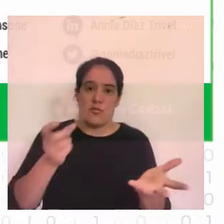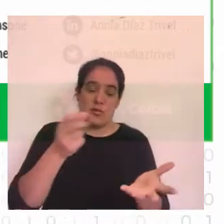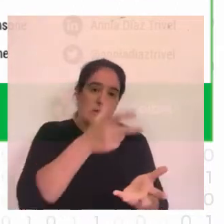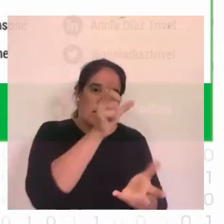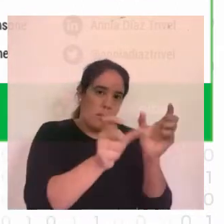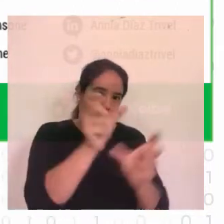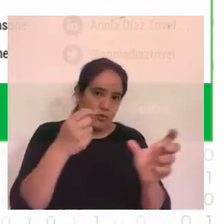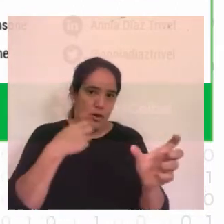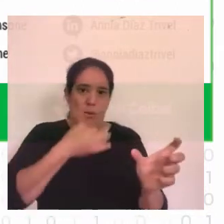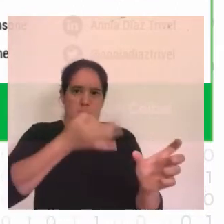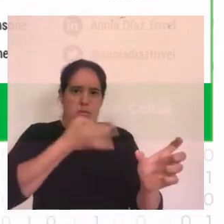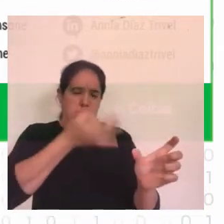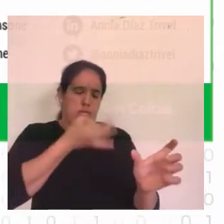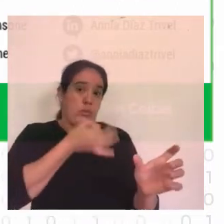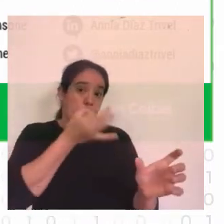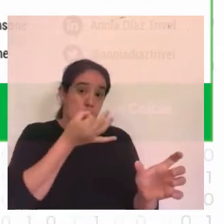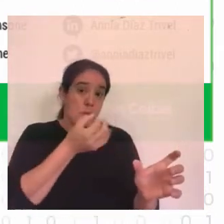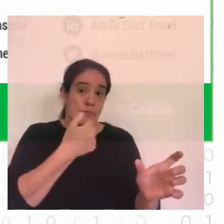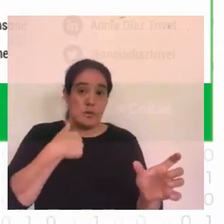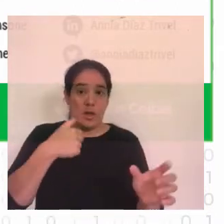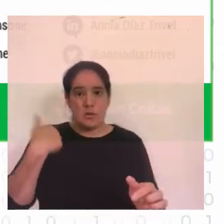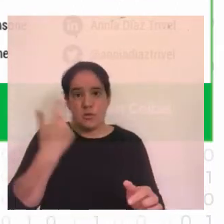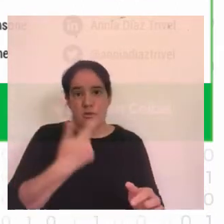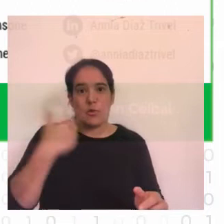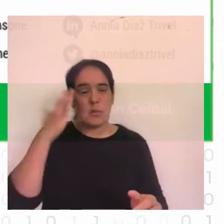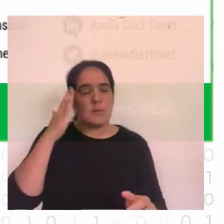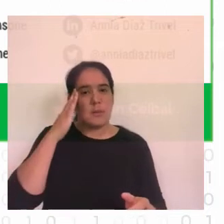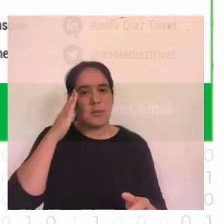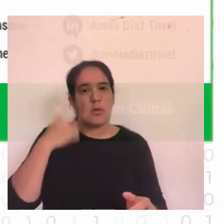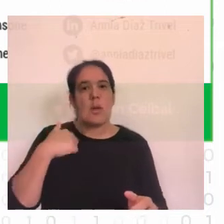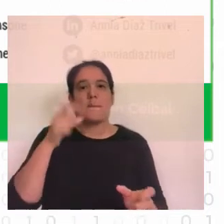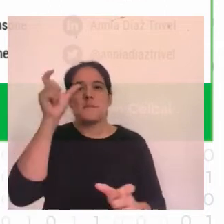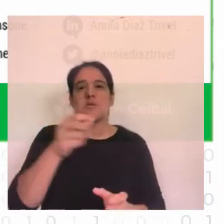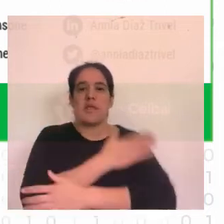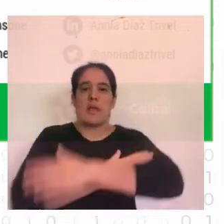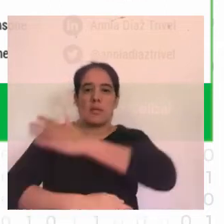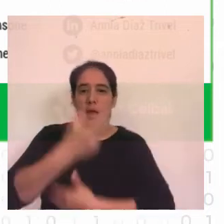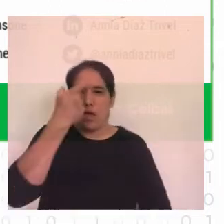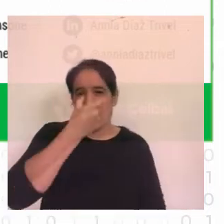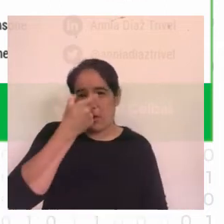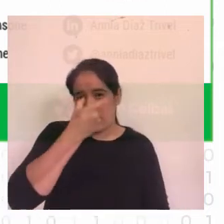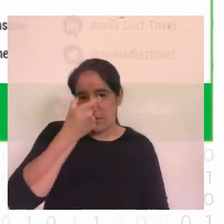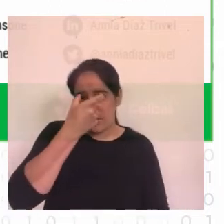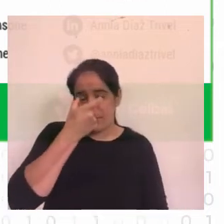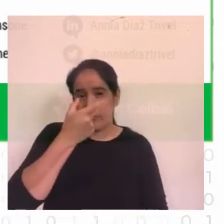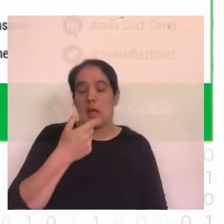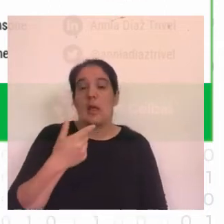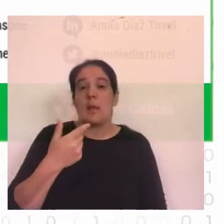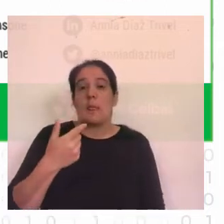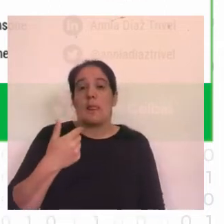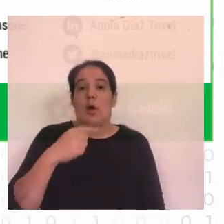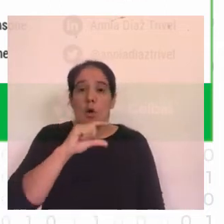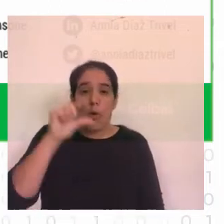en los problemas que tienen las personas con discapacidad visual o baja visión al momento que usan